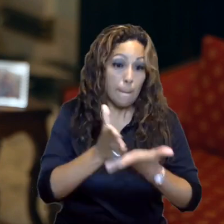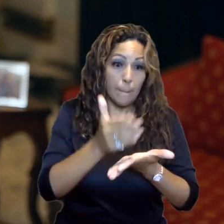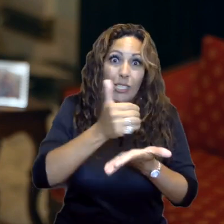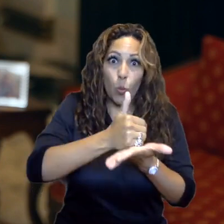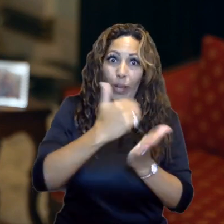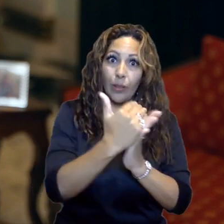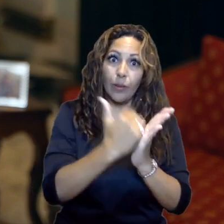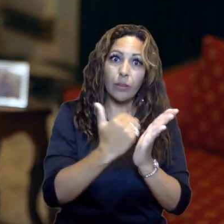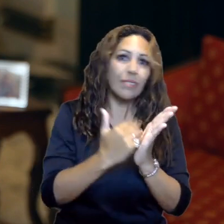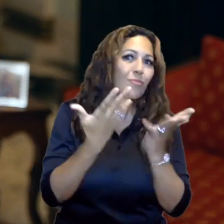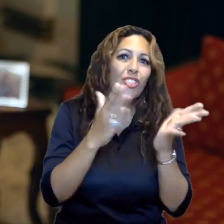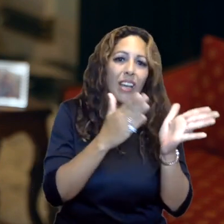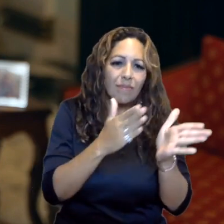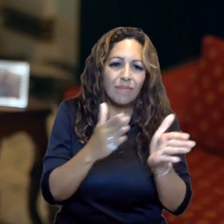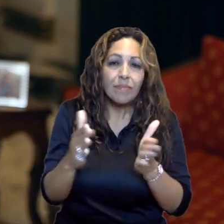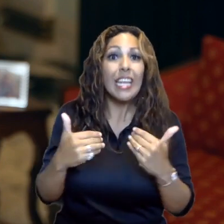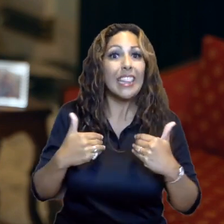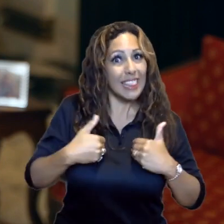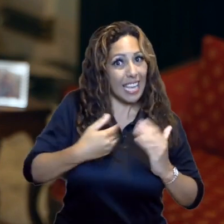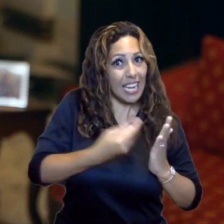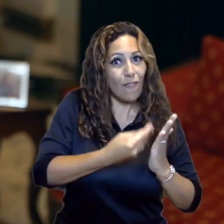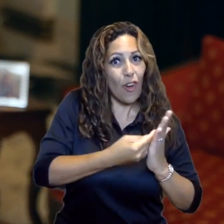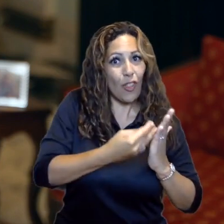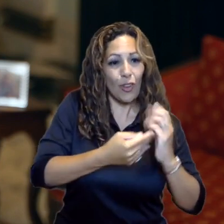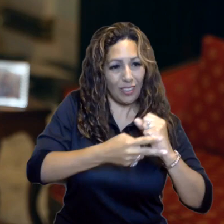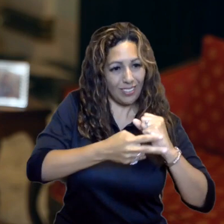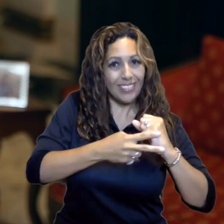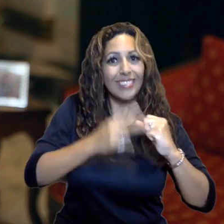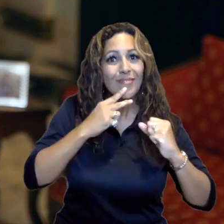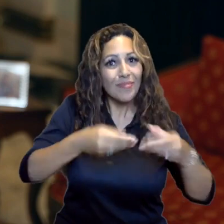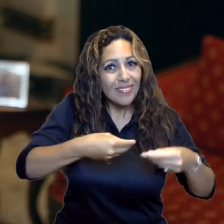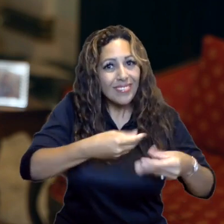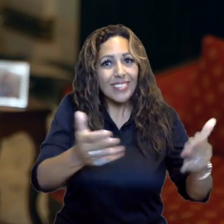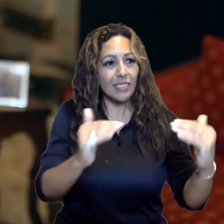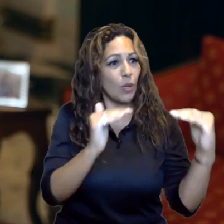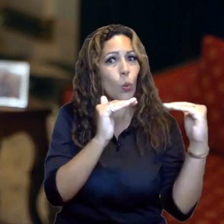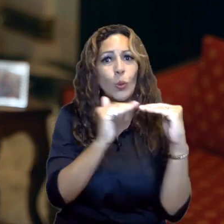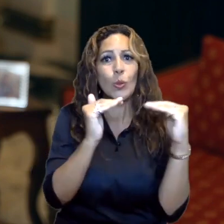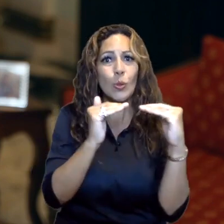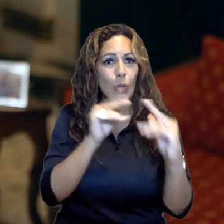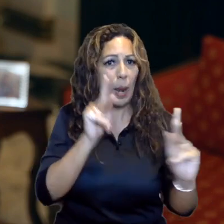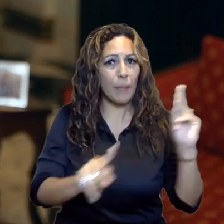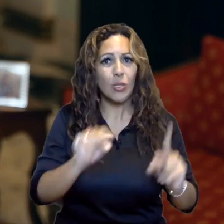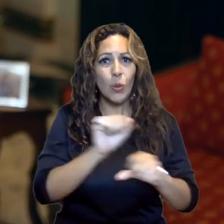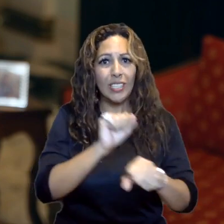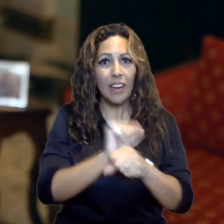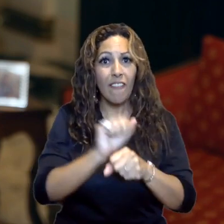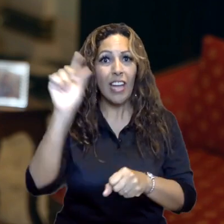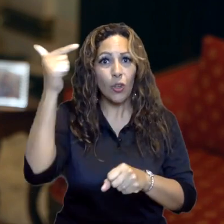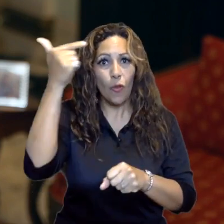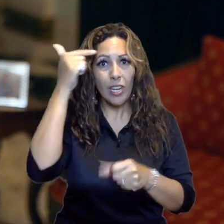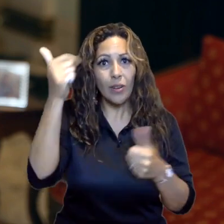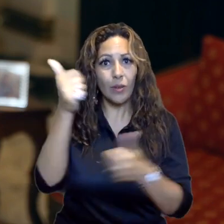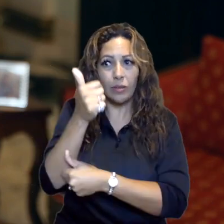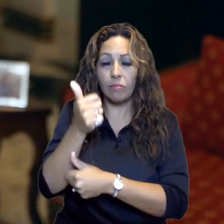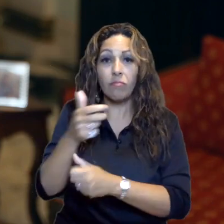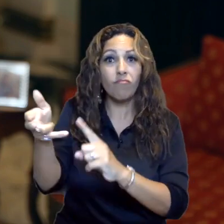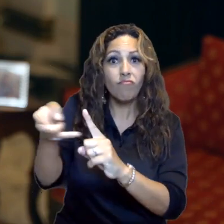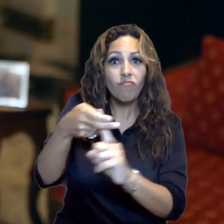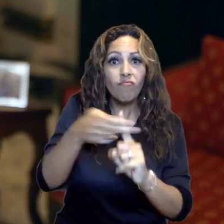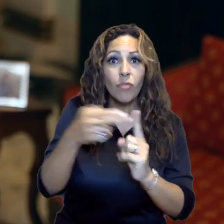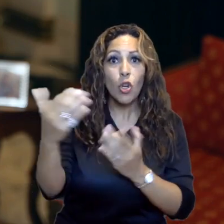el presupuesto que hemos elaborado cuenta con los fondos para comenzar a hacerle justicia salarial a todos nuestros servidores públicos,